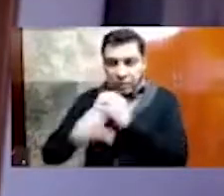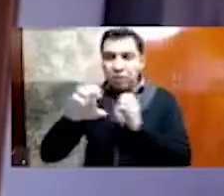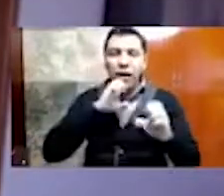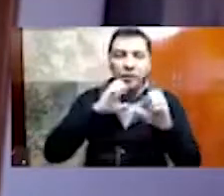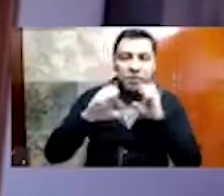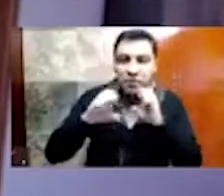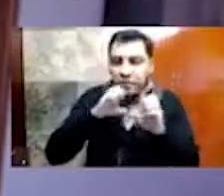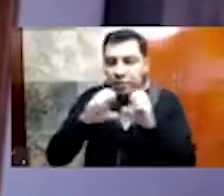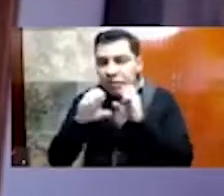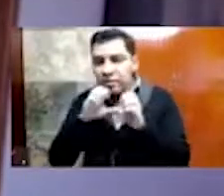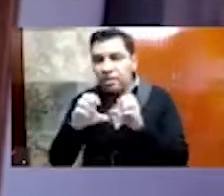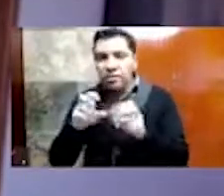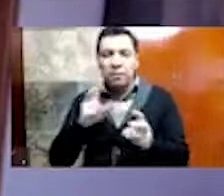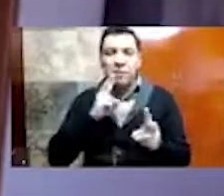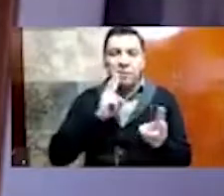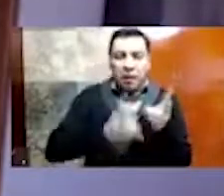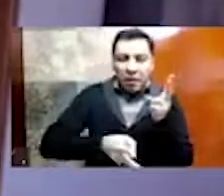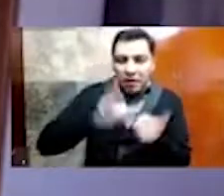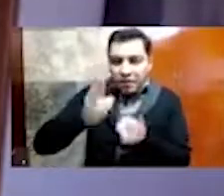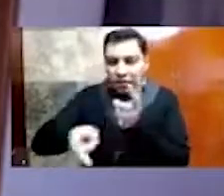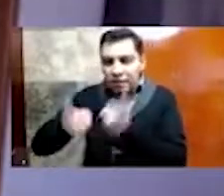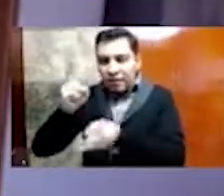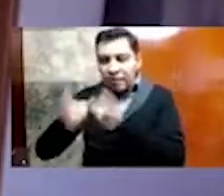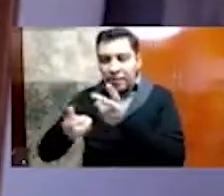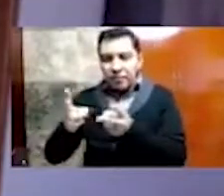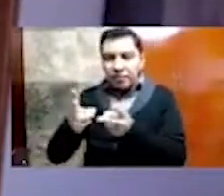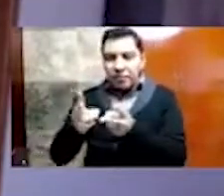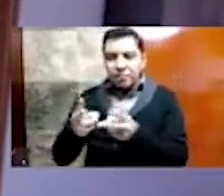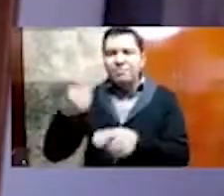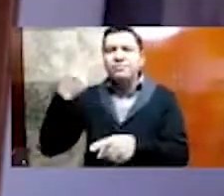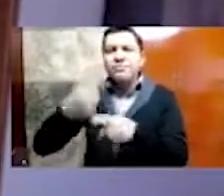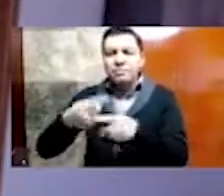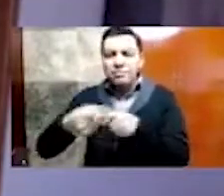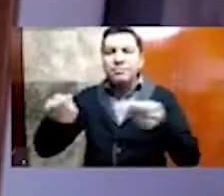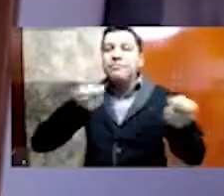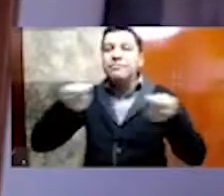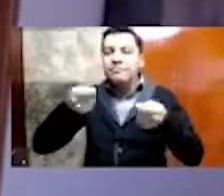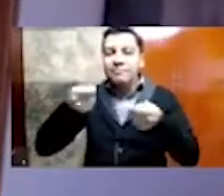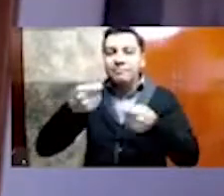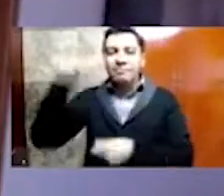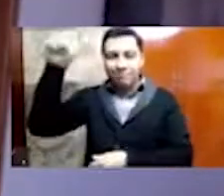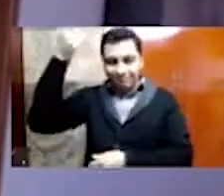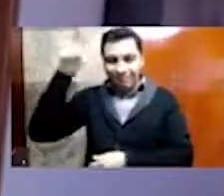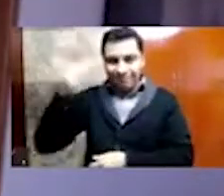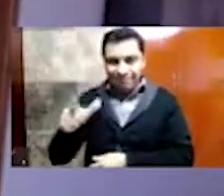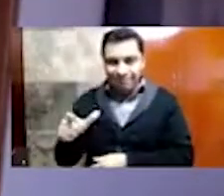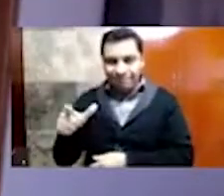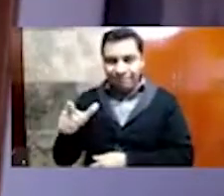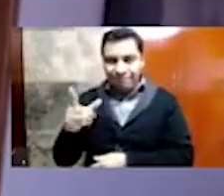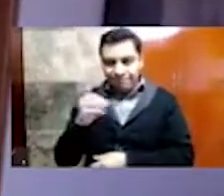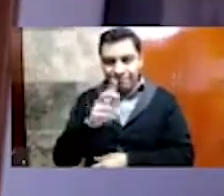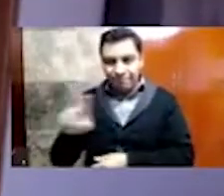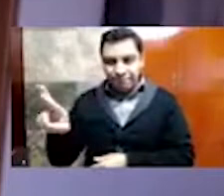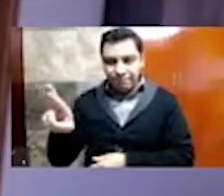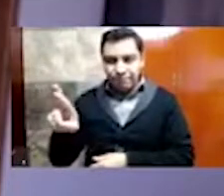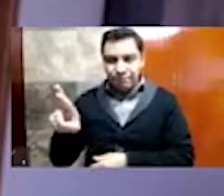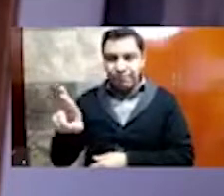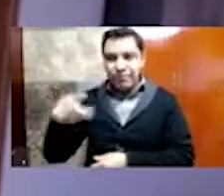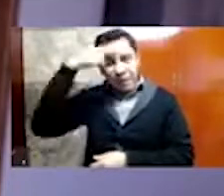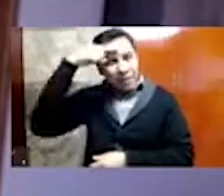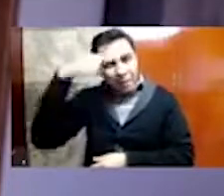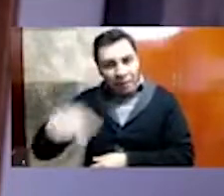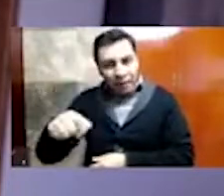charlas, conducido por la doctora Lilia Rivero, y bueno, para conmemorar los 500